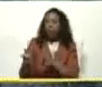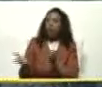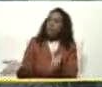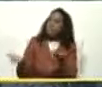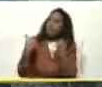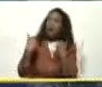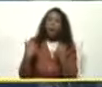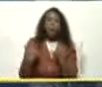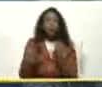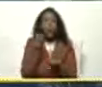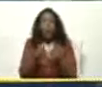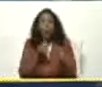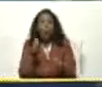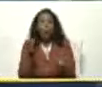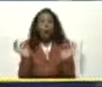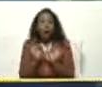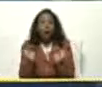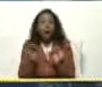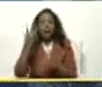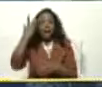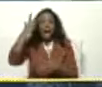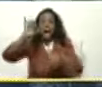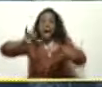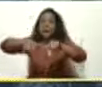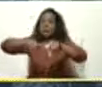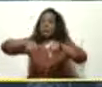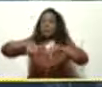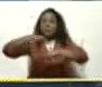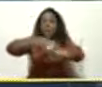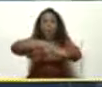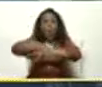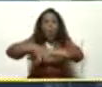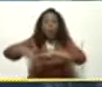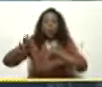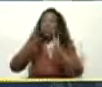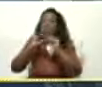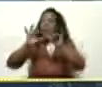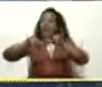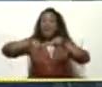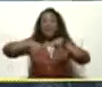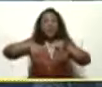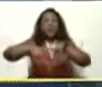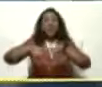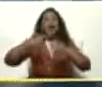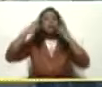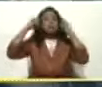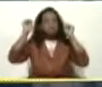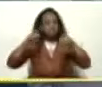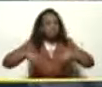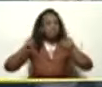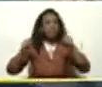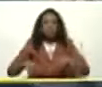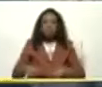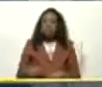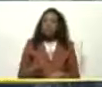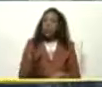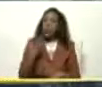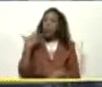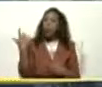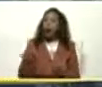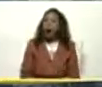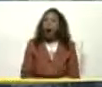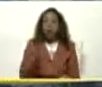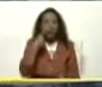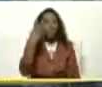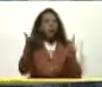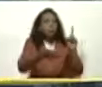Jacqueline No puede hacer más nada Que ingeniería Toda ingeniería Y de verdad Ingeniería Es la peor facultad Que